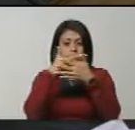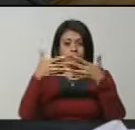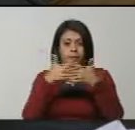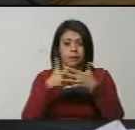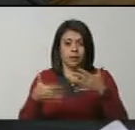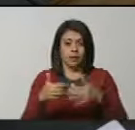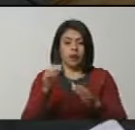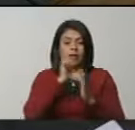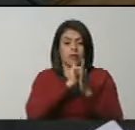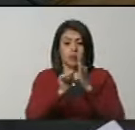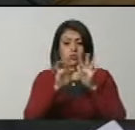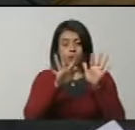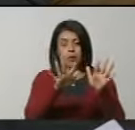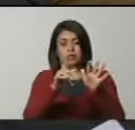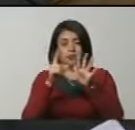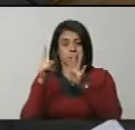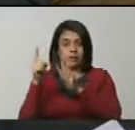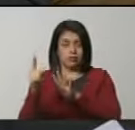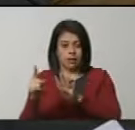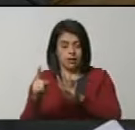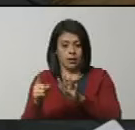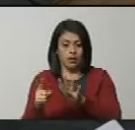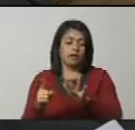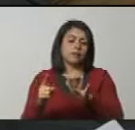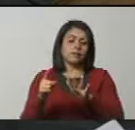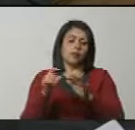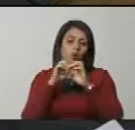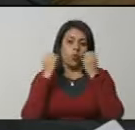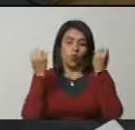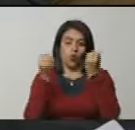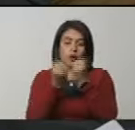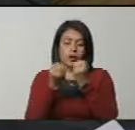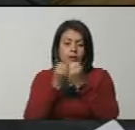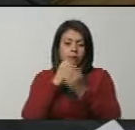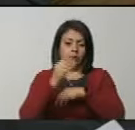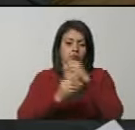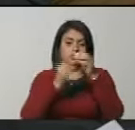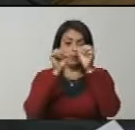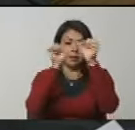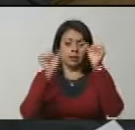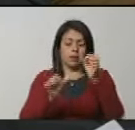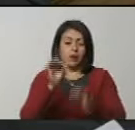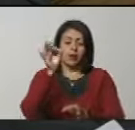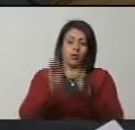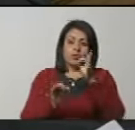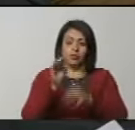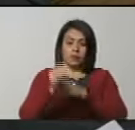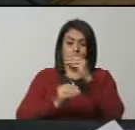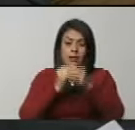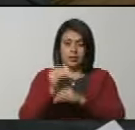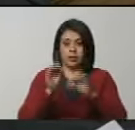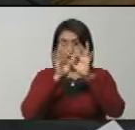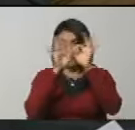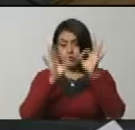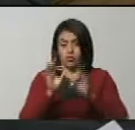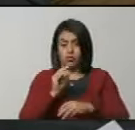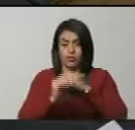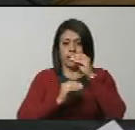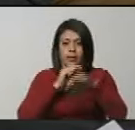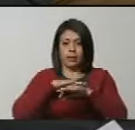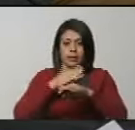los siguientes términos. Artículo 16. Los órganos que conforman el sistema de justicia crearán las estructuras